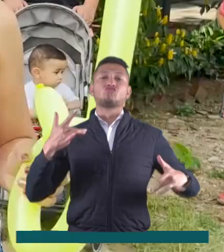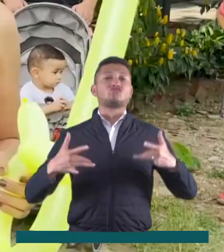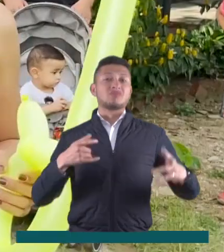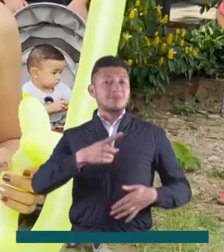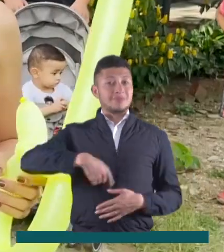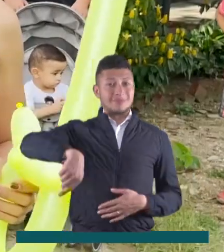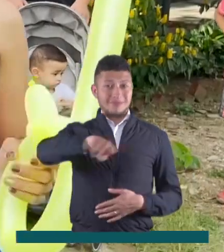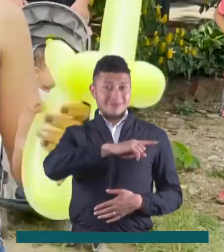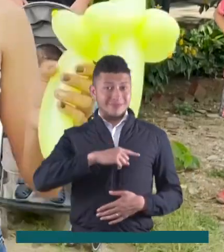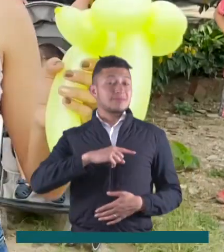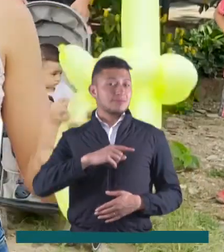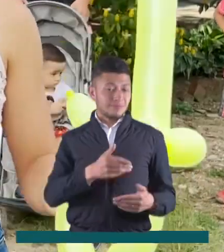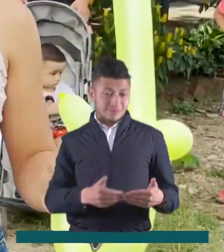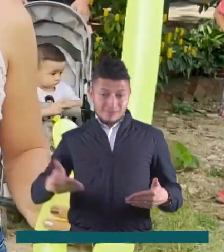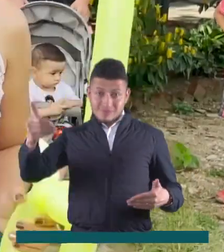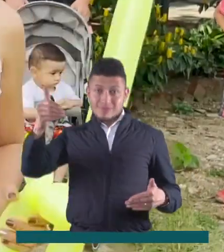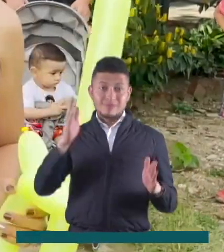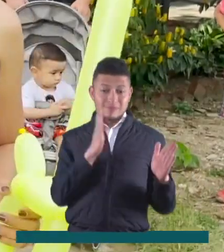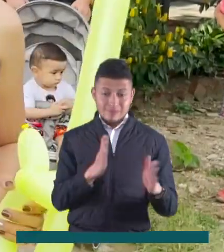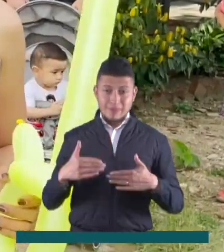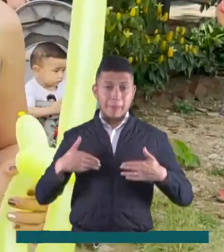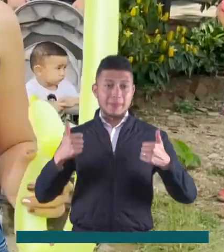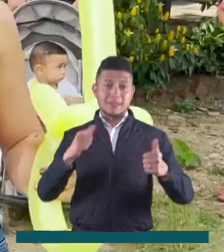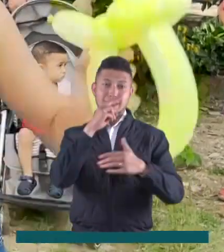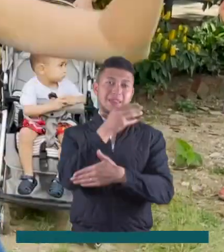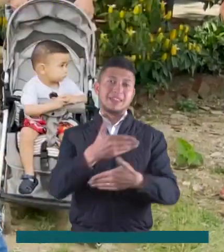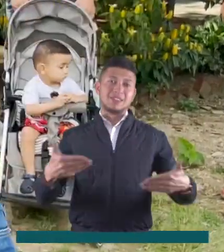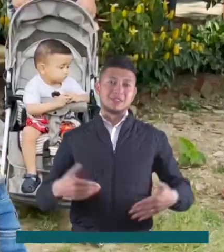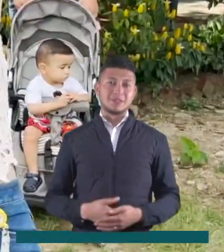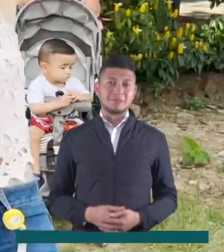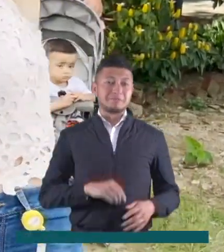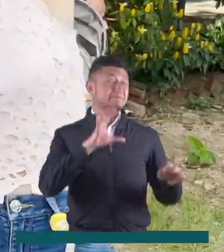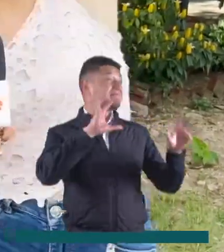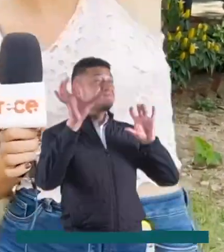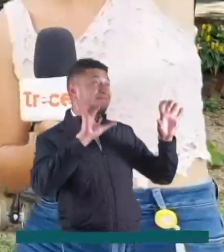disfrutado de esta actividad enmarcada en el bienestar de los menores.